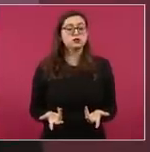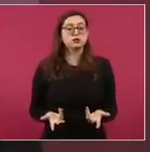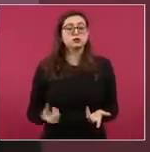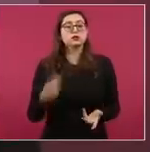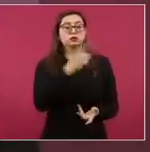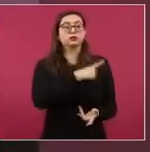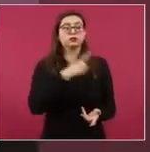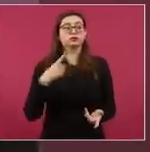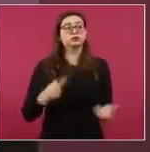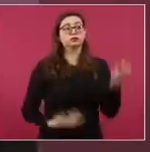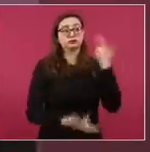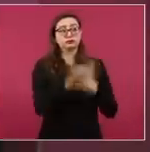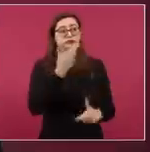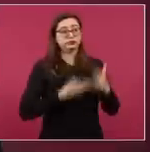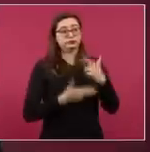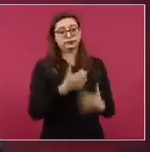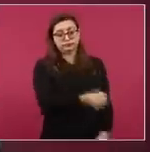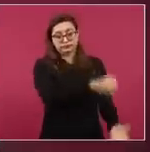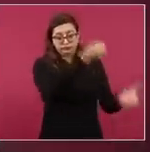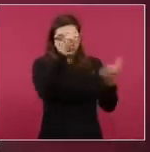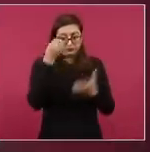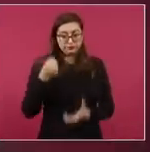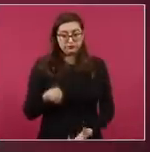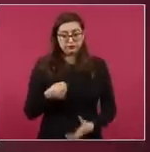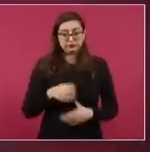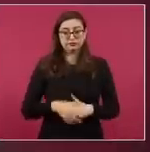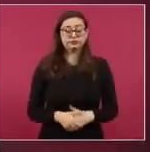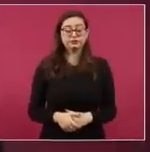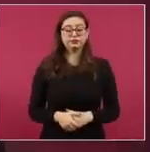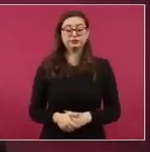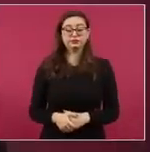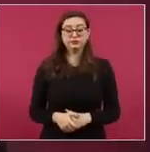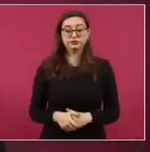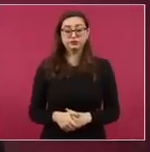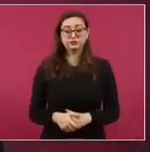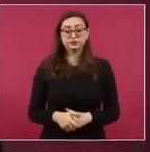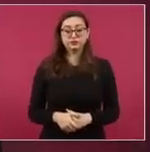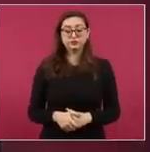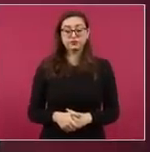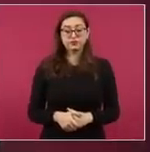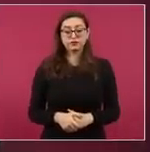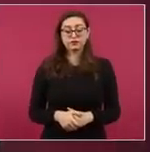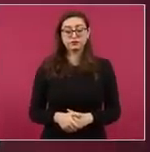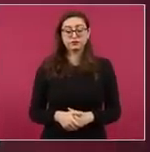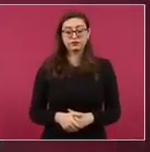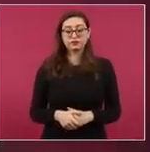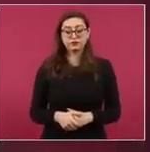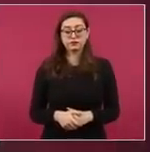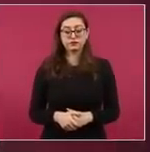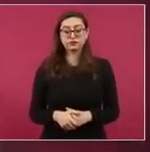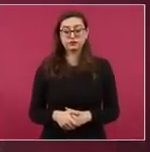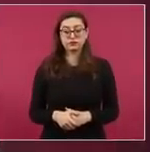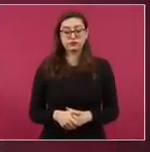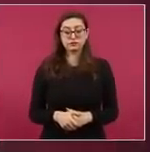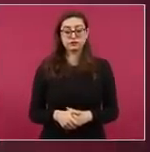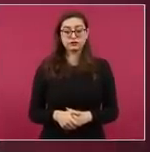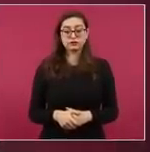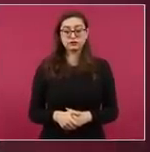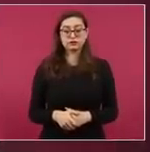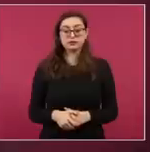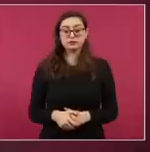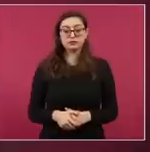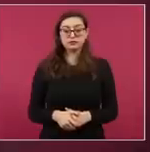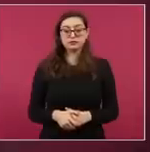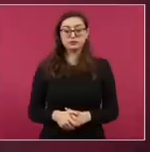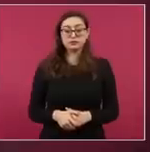se devuelvan a México, porque primero